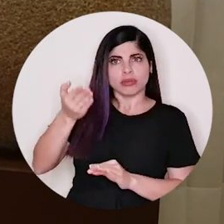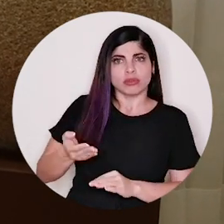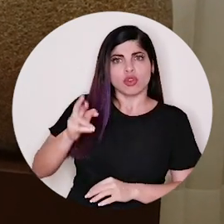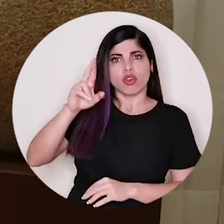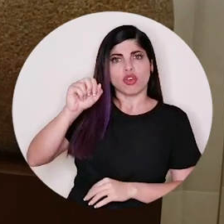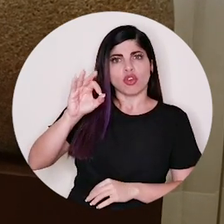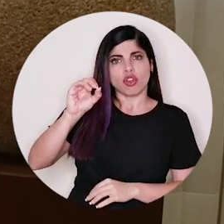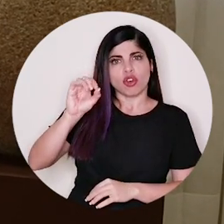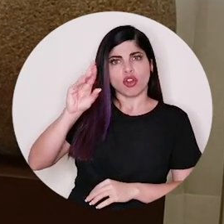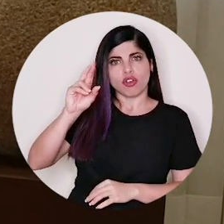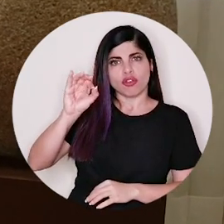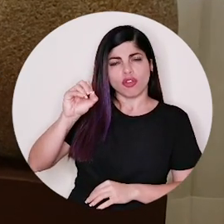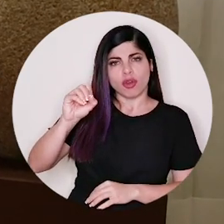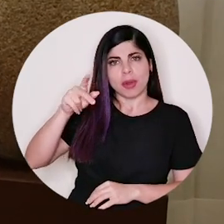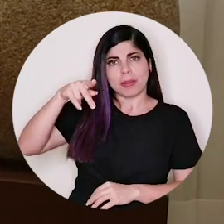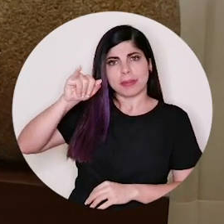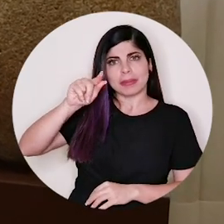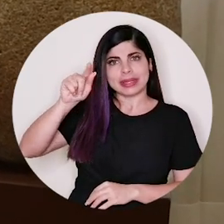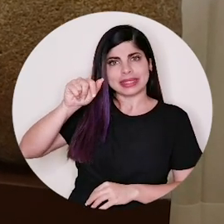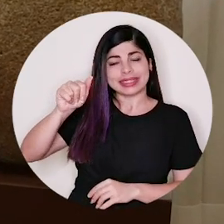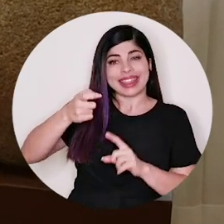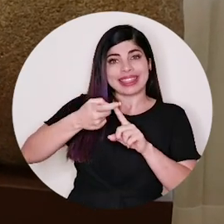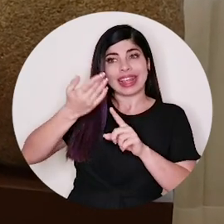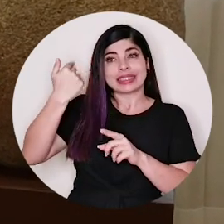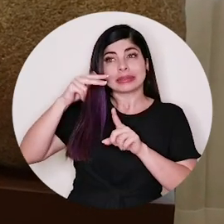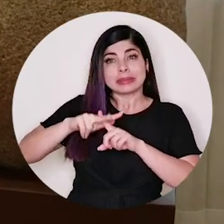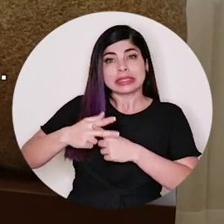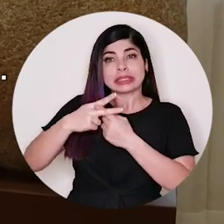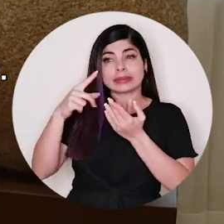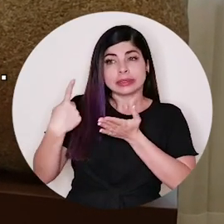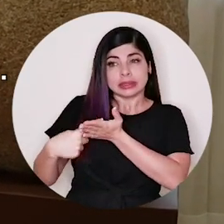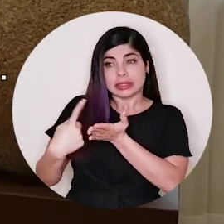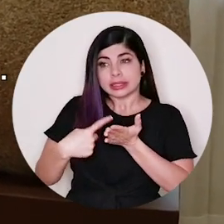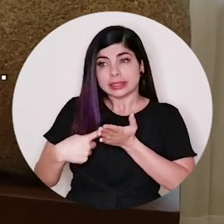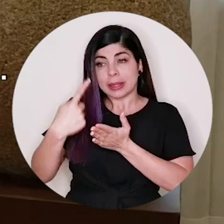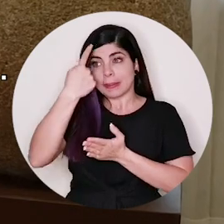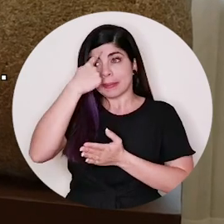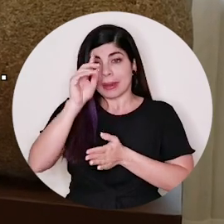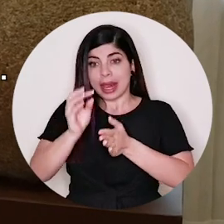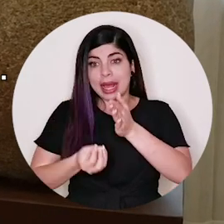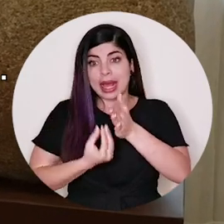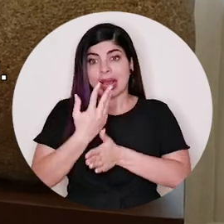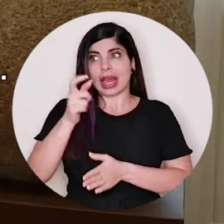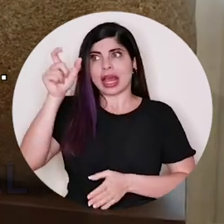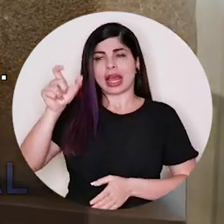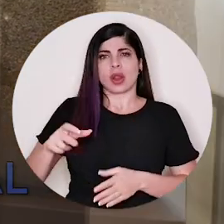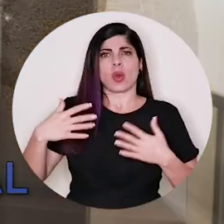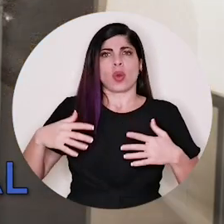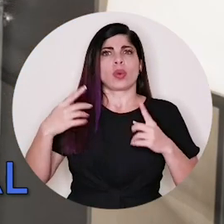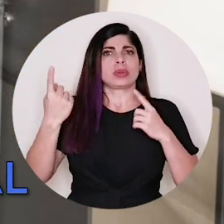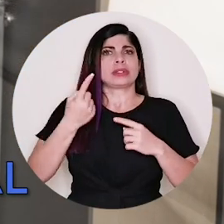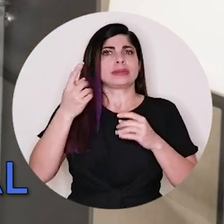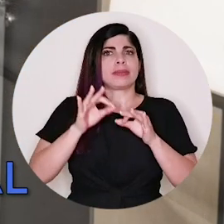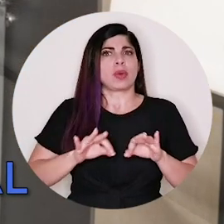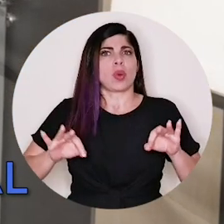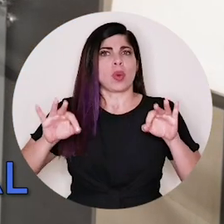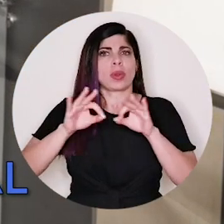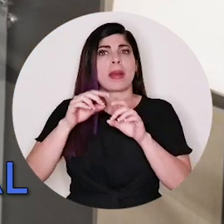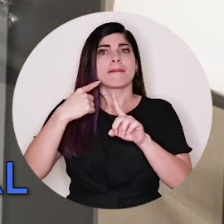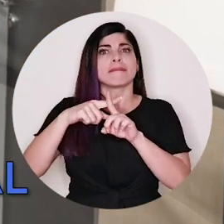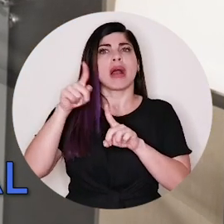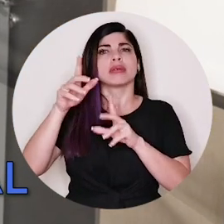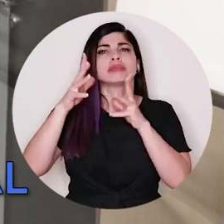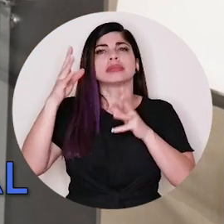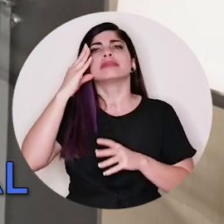Pisa, quien desde los inicios de las conversaciones para que esto se diera fue un actor muy importante. Con su gran experiencia